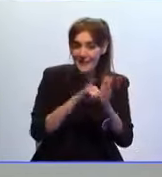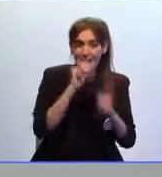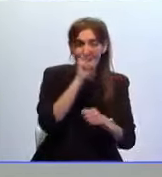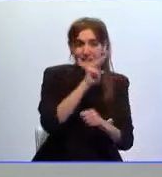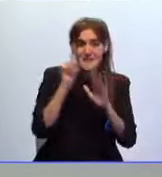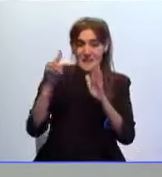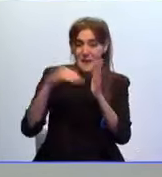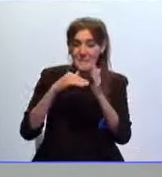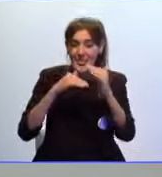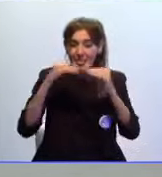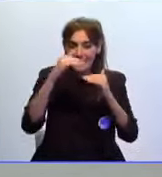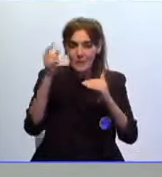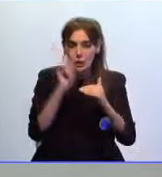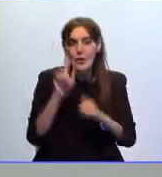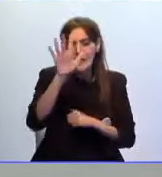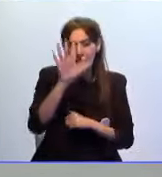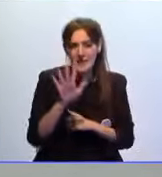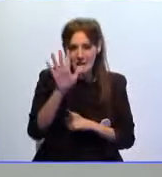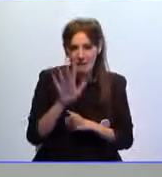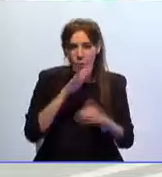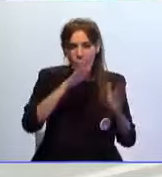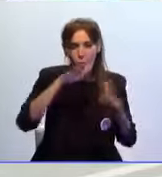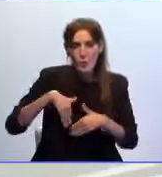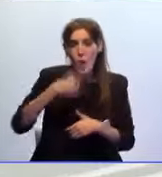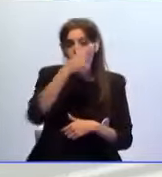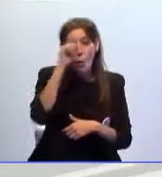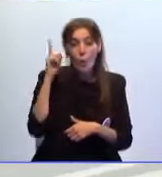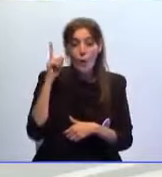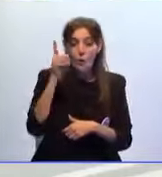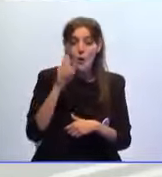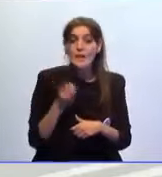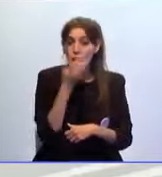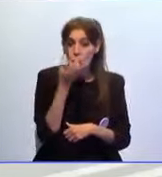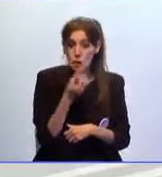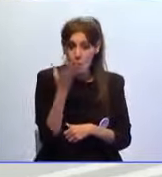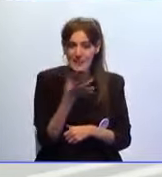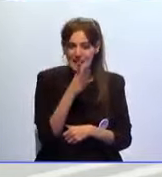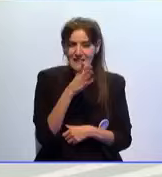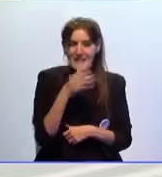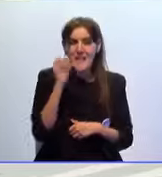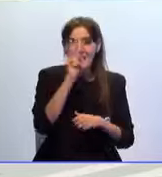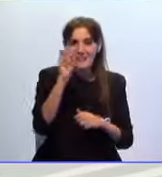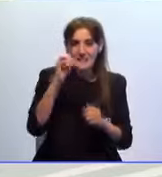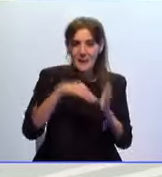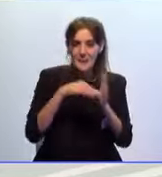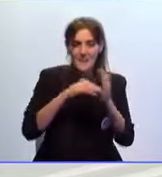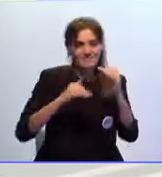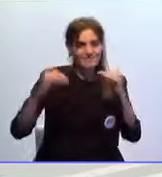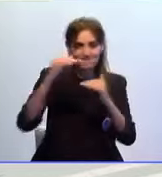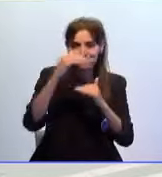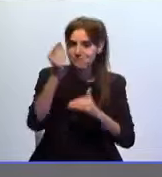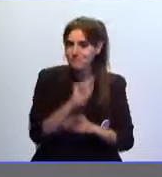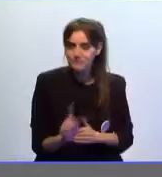36.000 y en el 5, donde se encuentra Juan Carlos I o Los Rosales no alcanza los 30.000. La sección